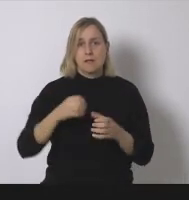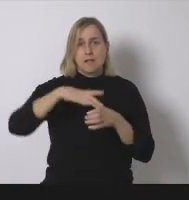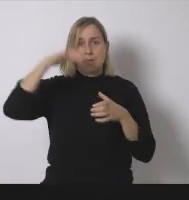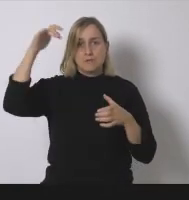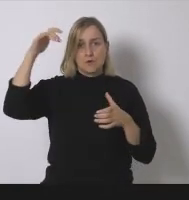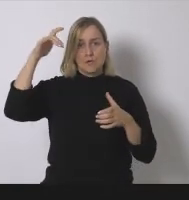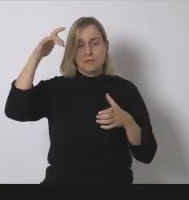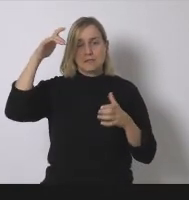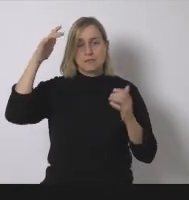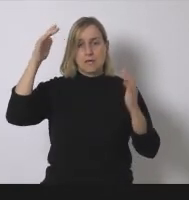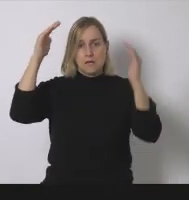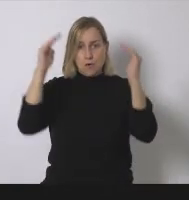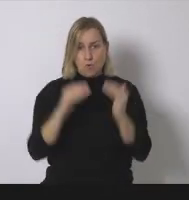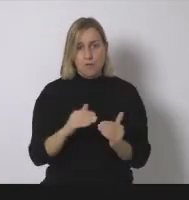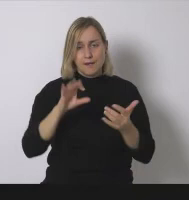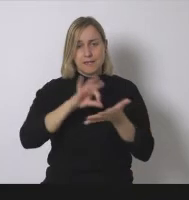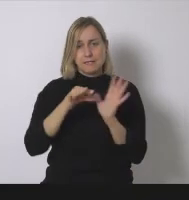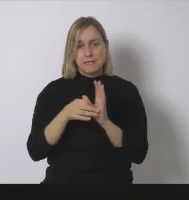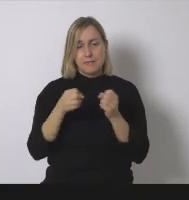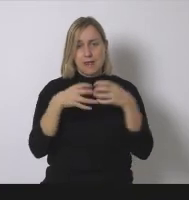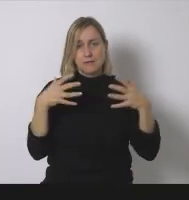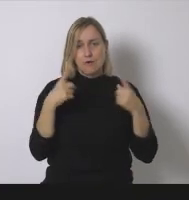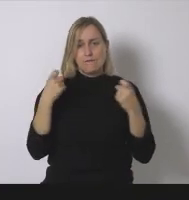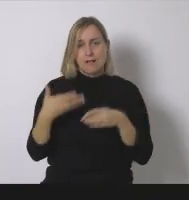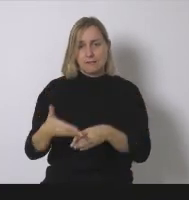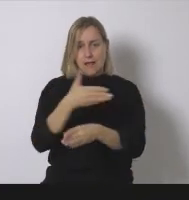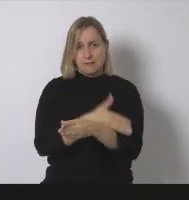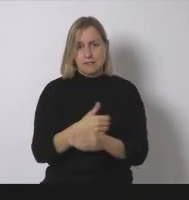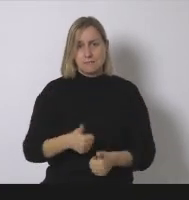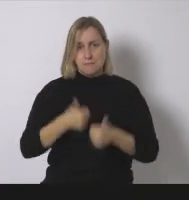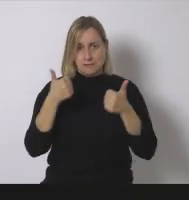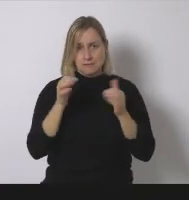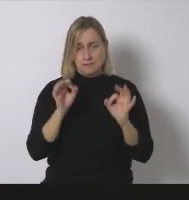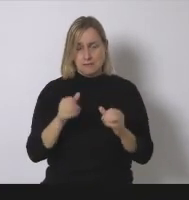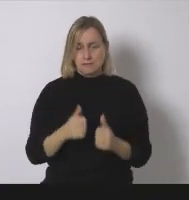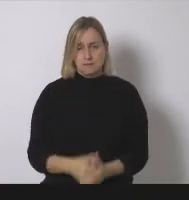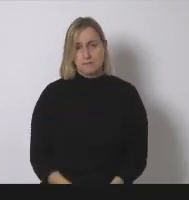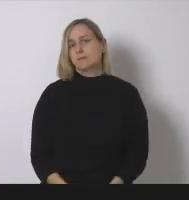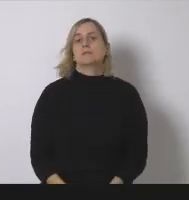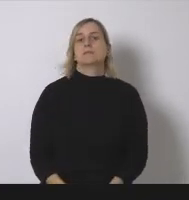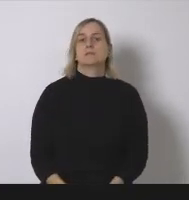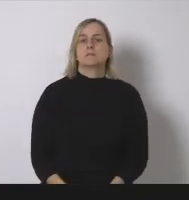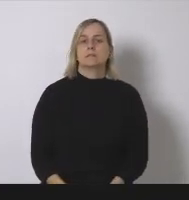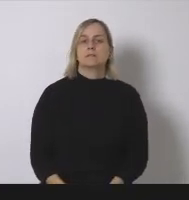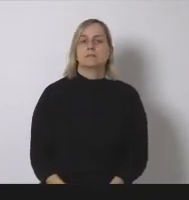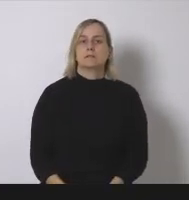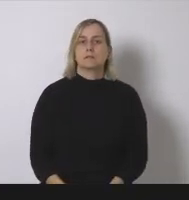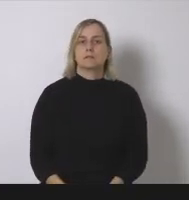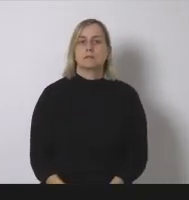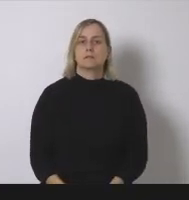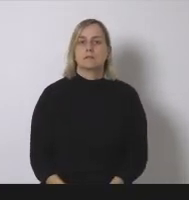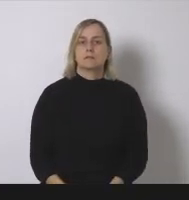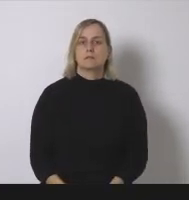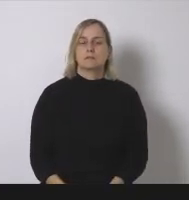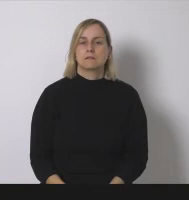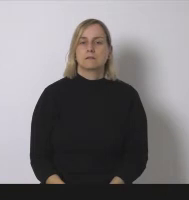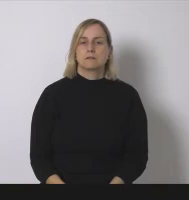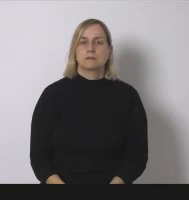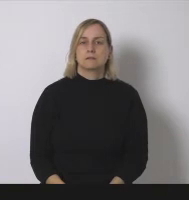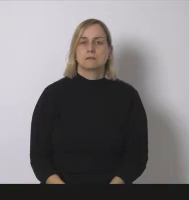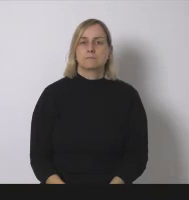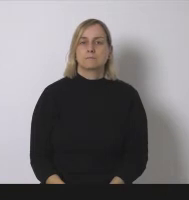más sin duda no voy a entrar porque obviamente no me corresponde entrar en la cuestión de